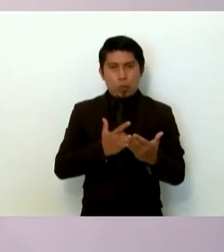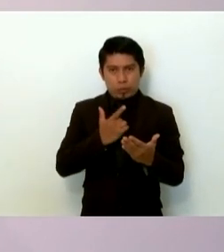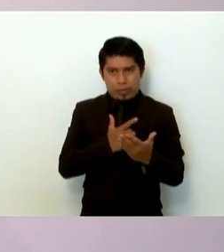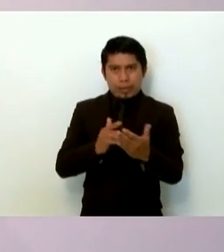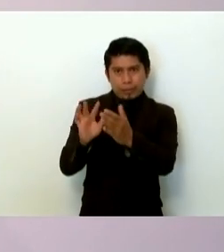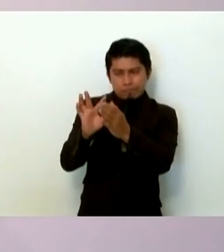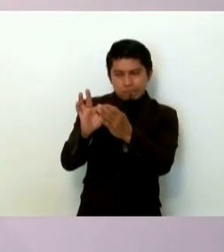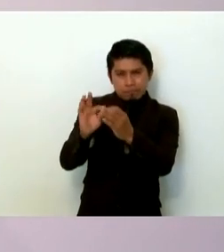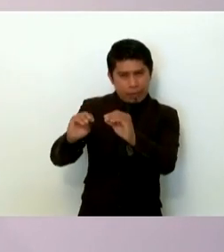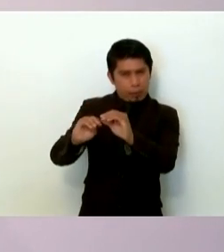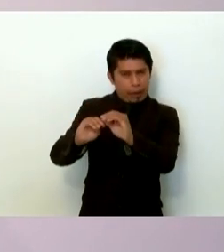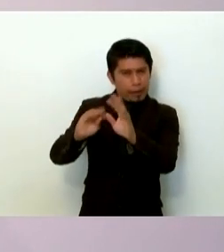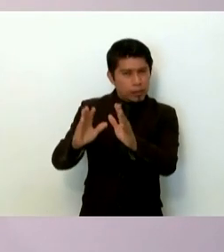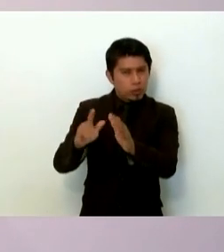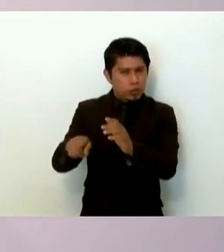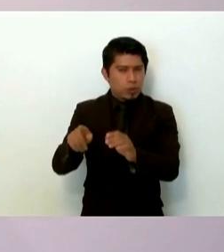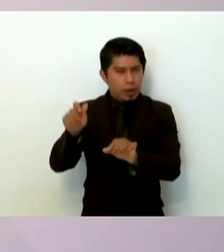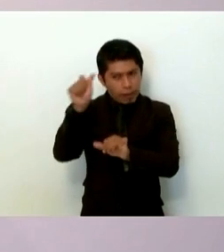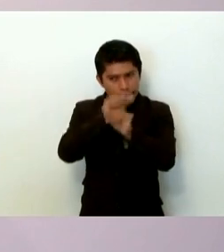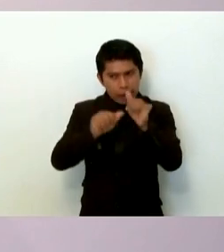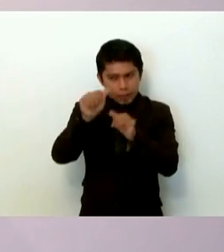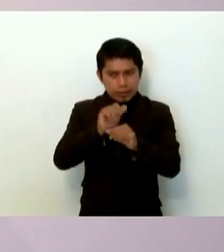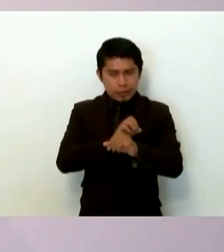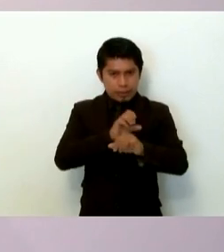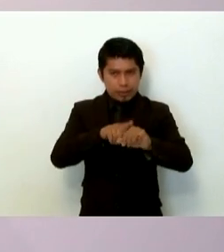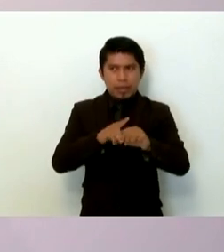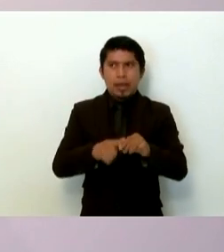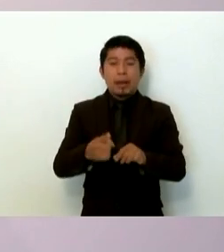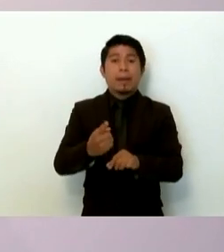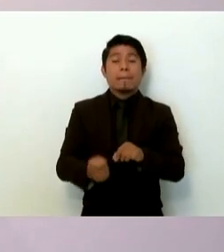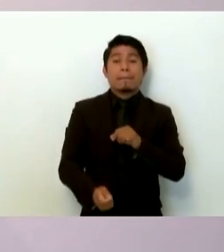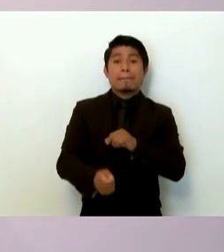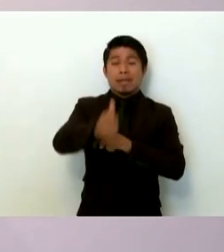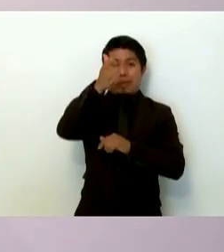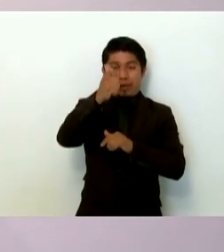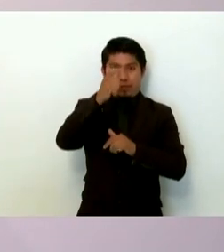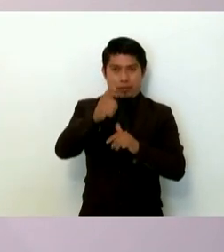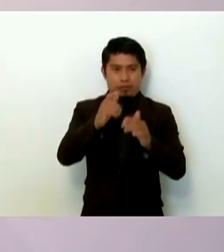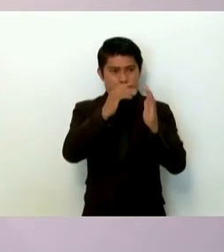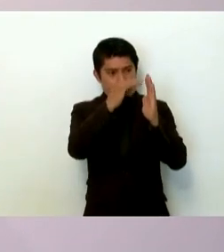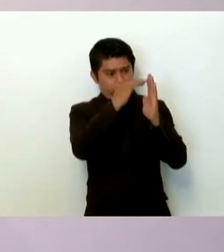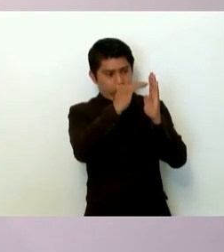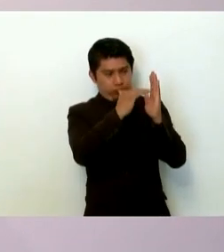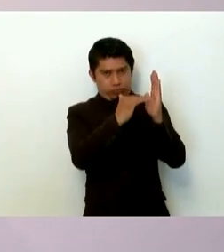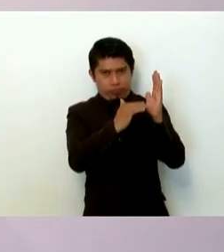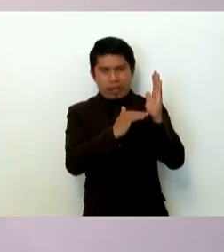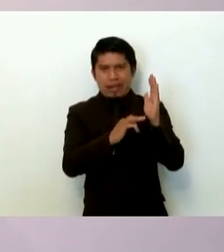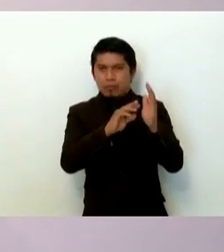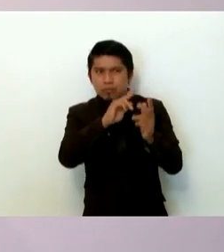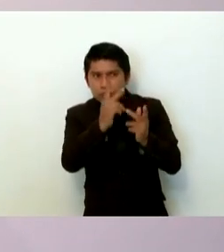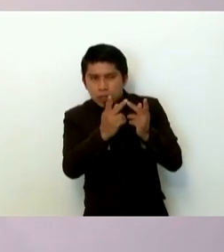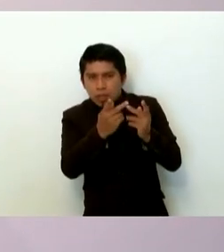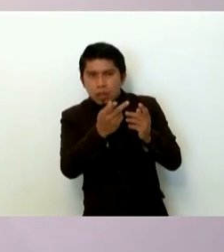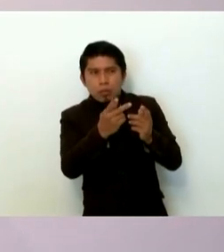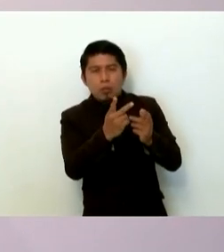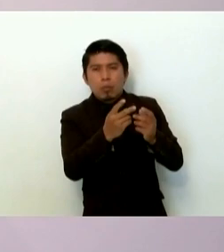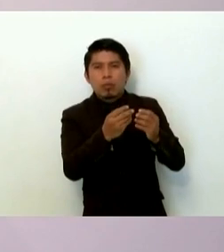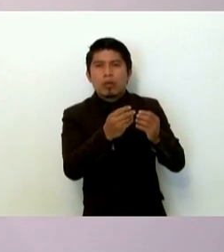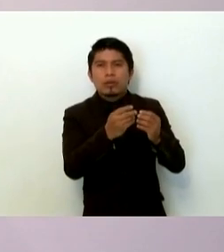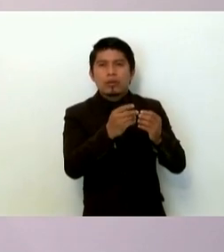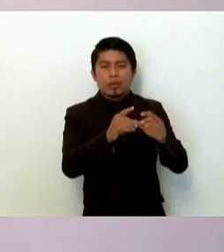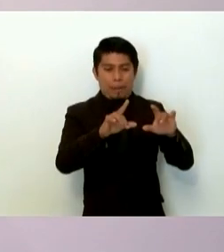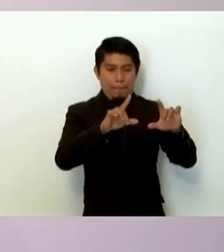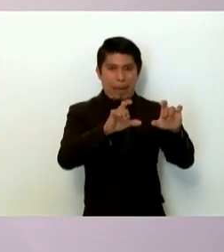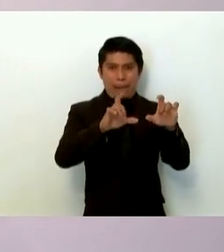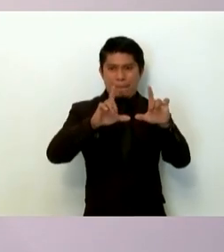análisis particular. En el primer informe hubo un cuestionamiento sobre la publicación de las capturas de